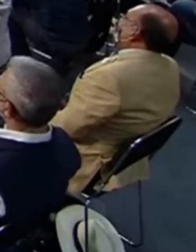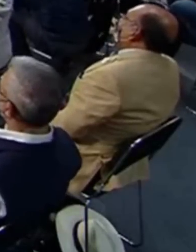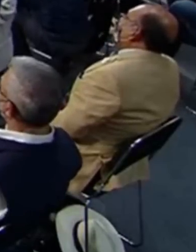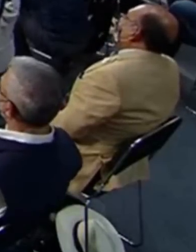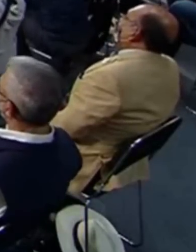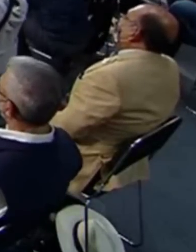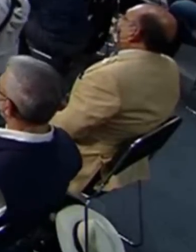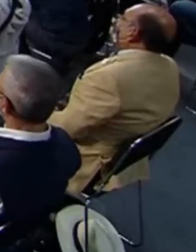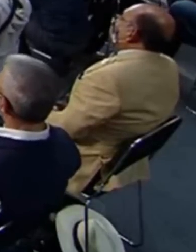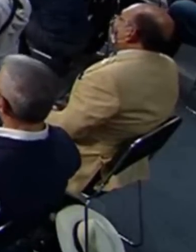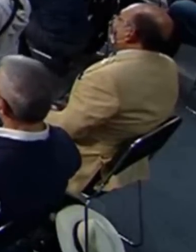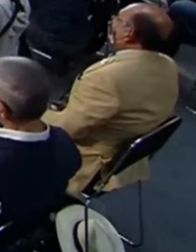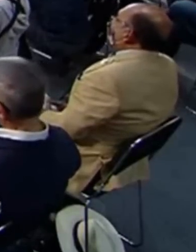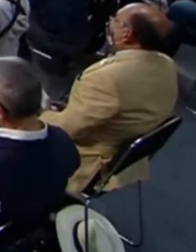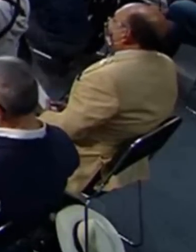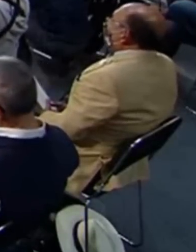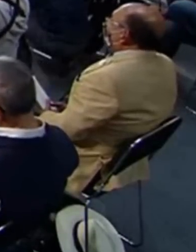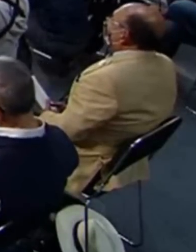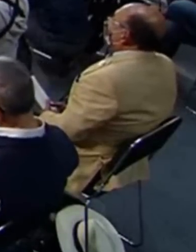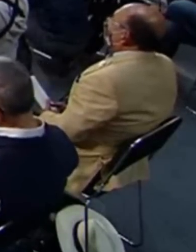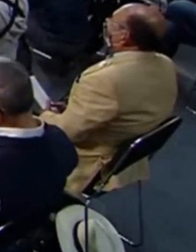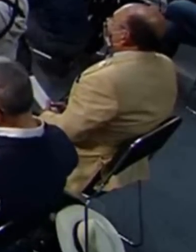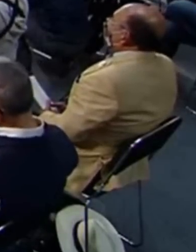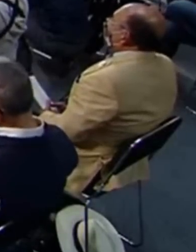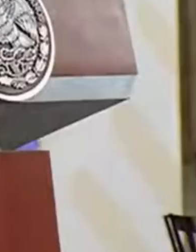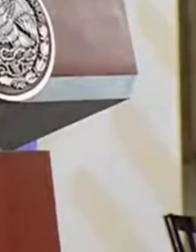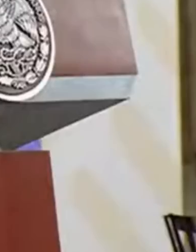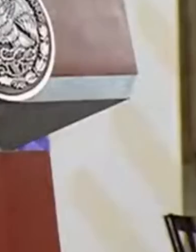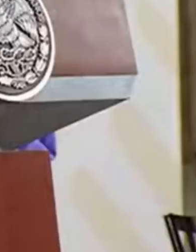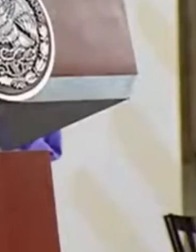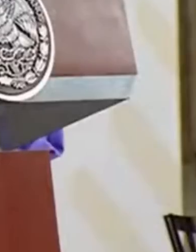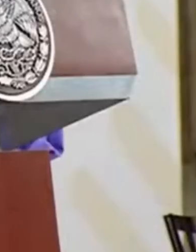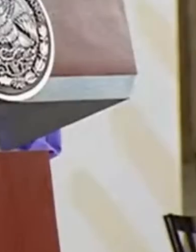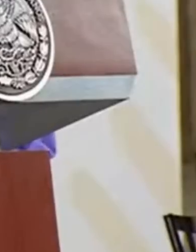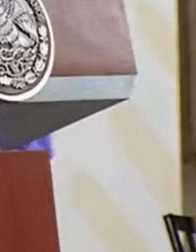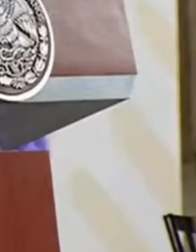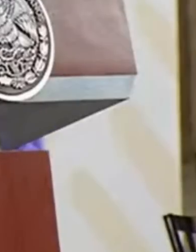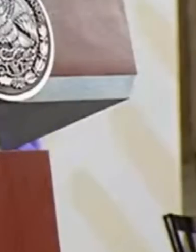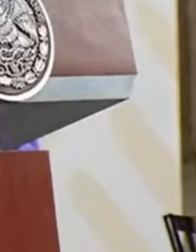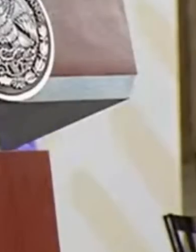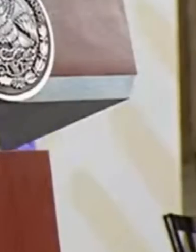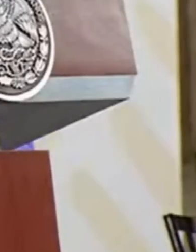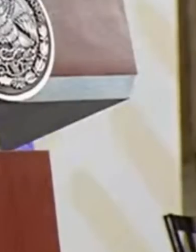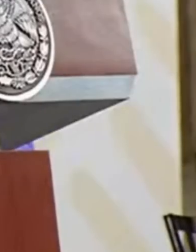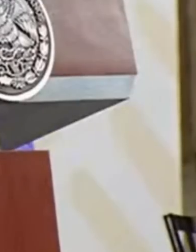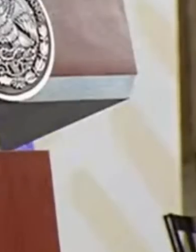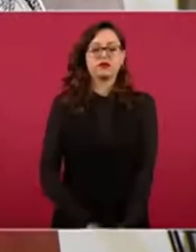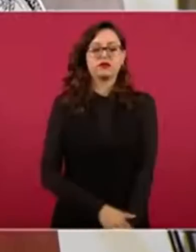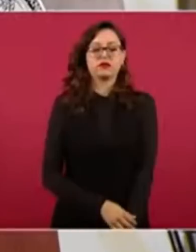Hablan de que hay censura,